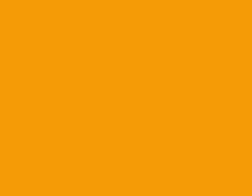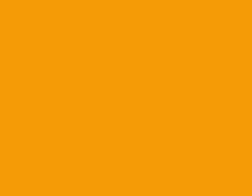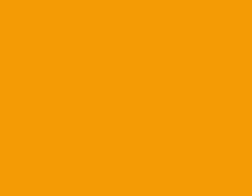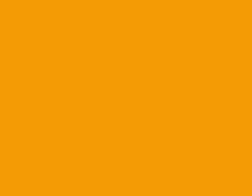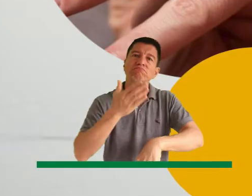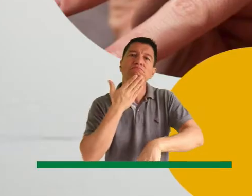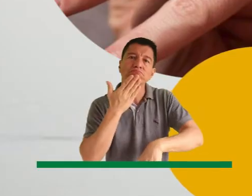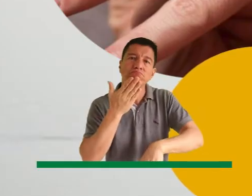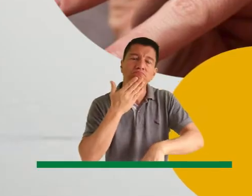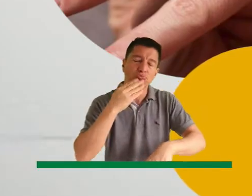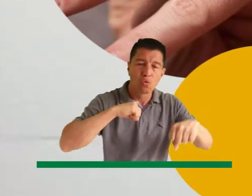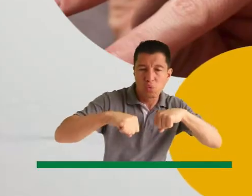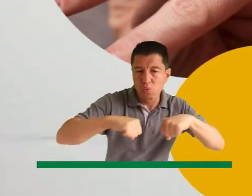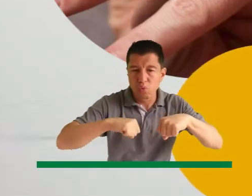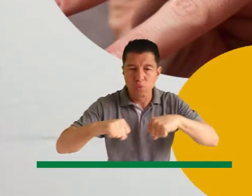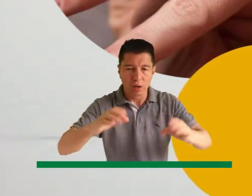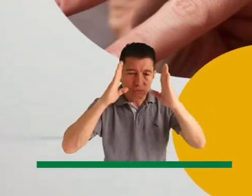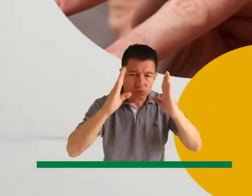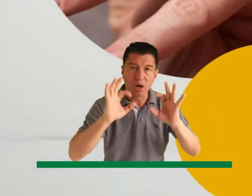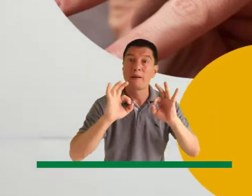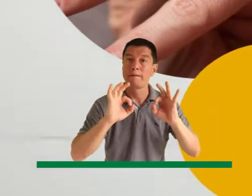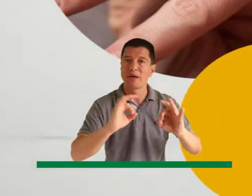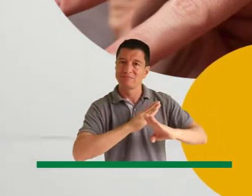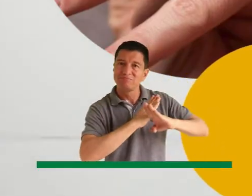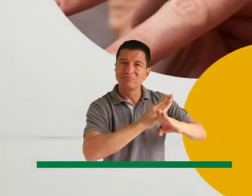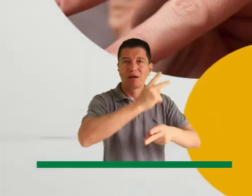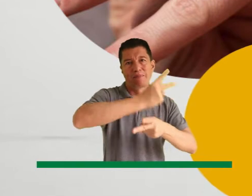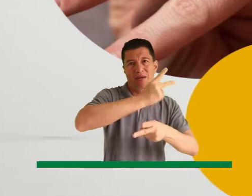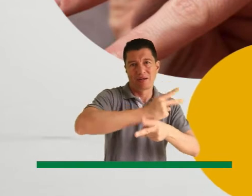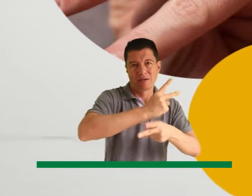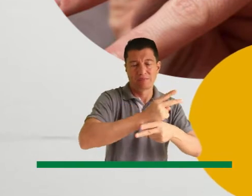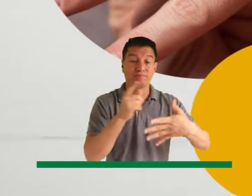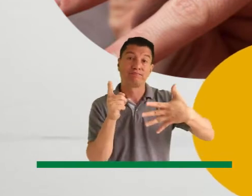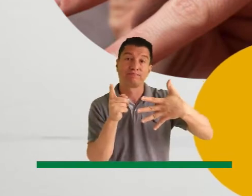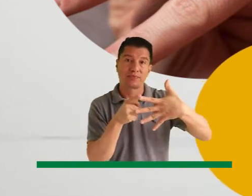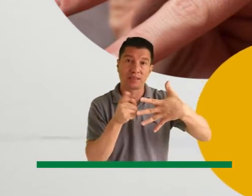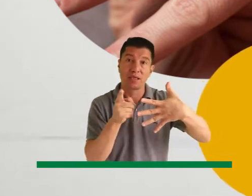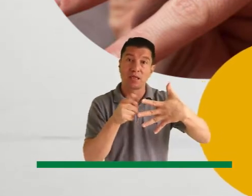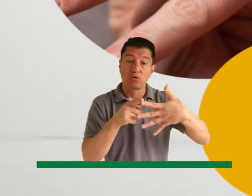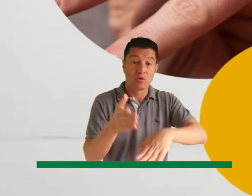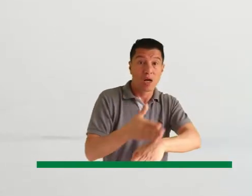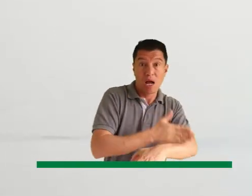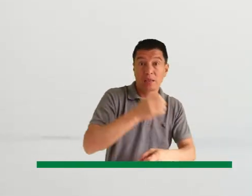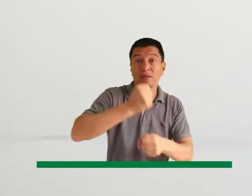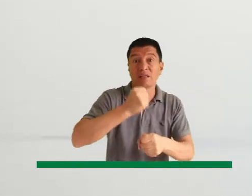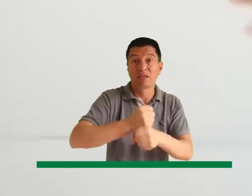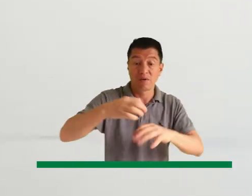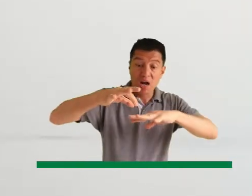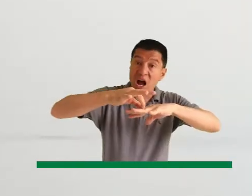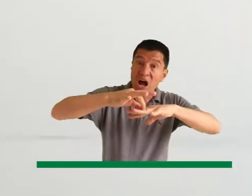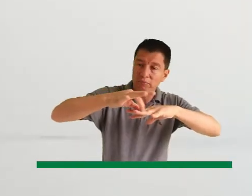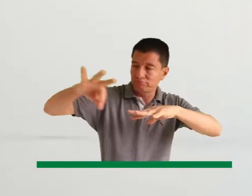Segundo, antes de trabajar quita los anillos, reloj y otros elementos que aprieten en las manos